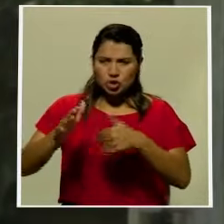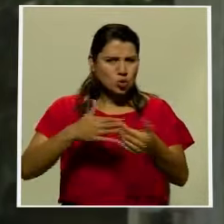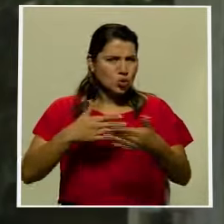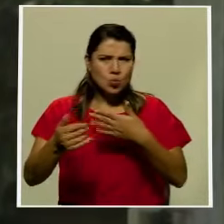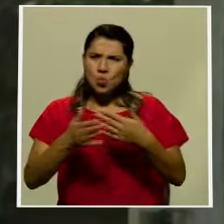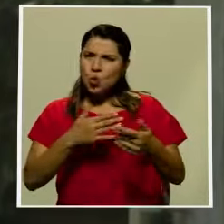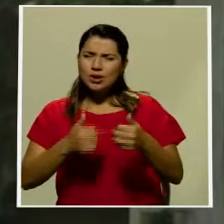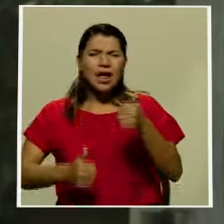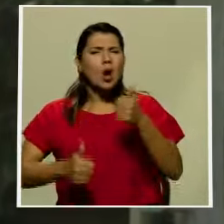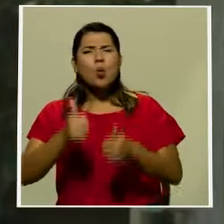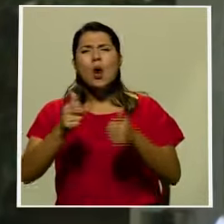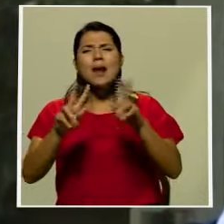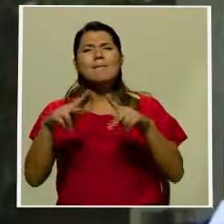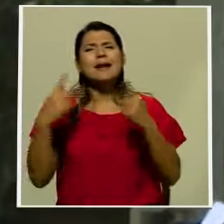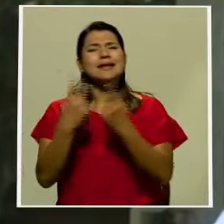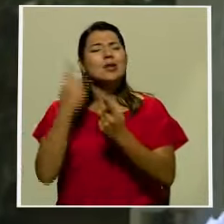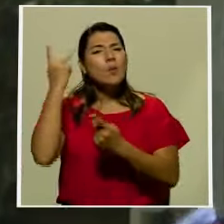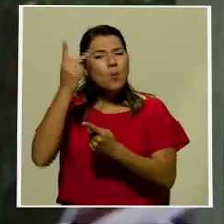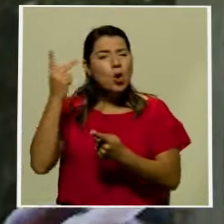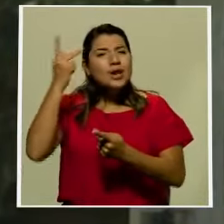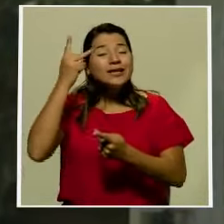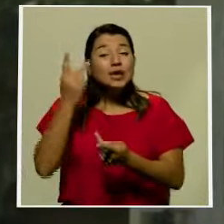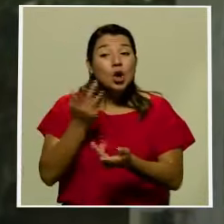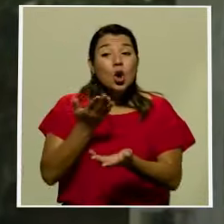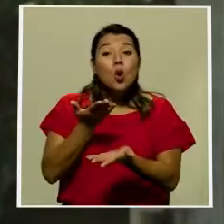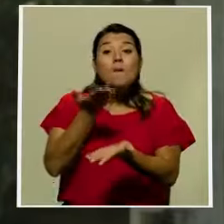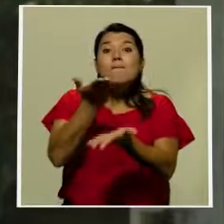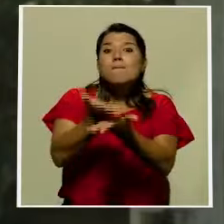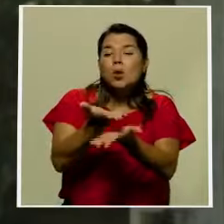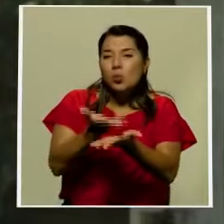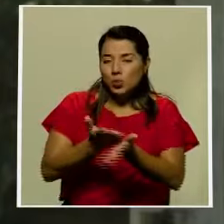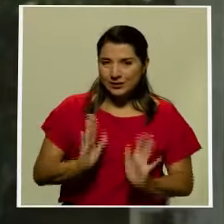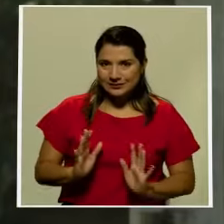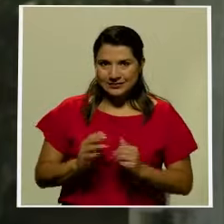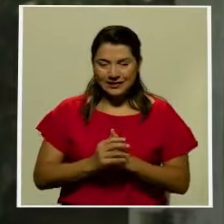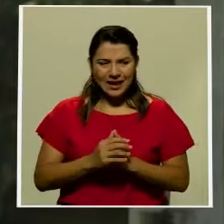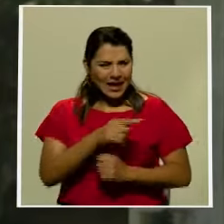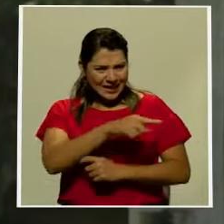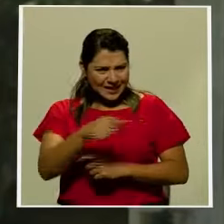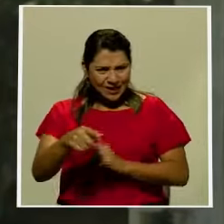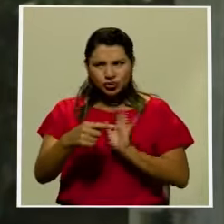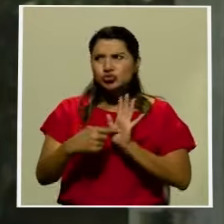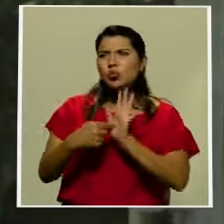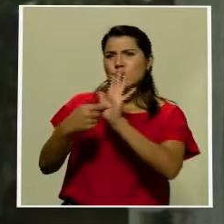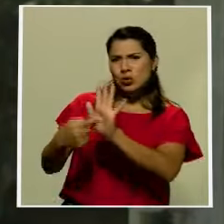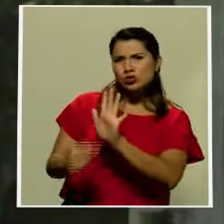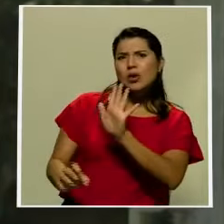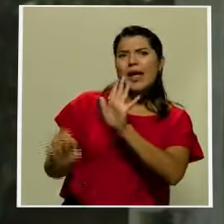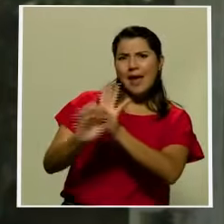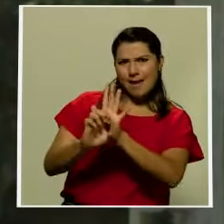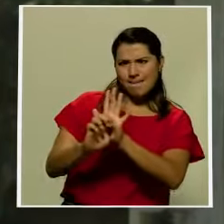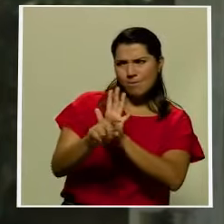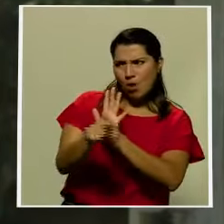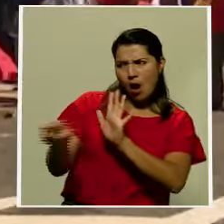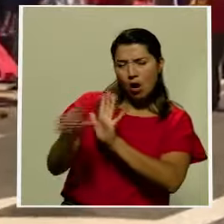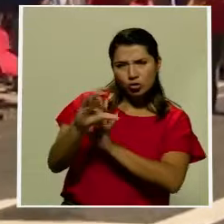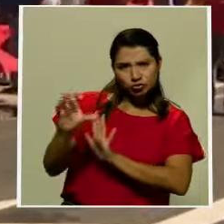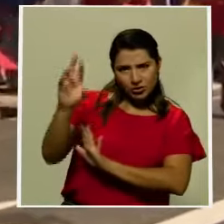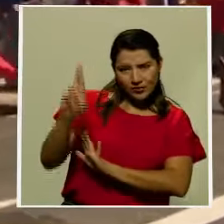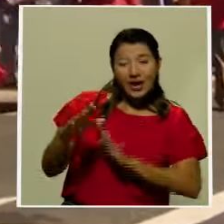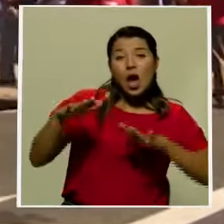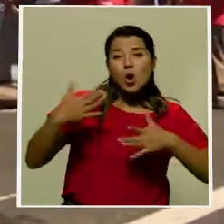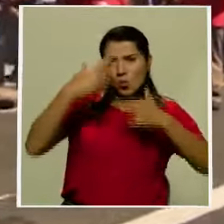plantee esta iniciativa digamos que den un ejemplo de sí mismo al país de cómo tomar decisiones de manera conjunta